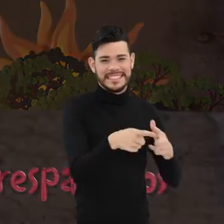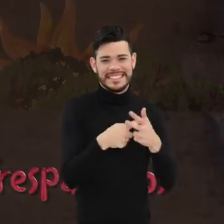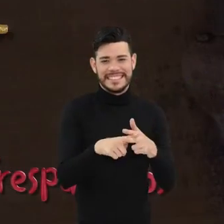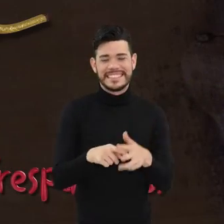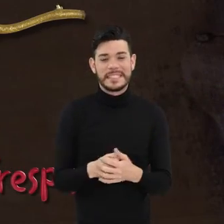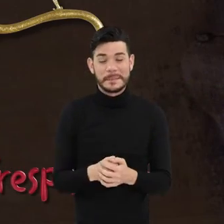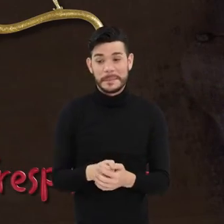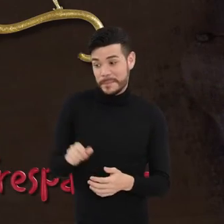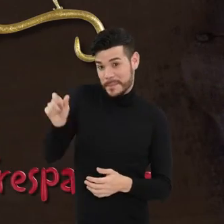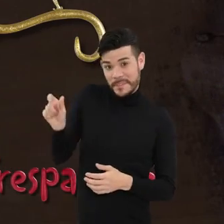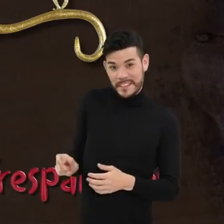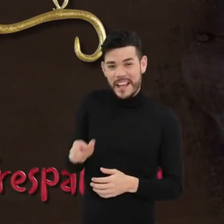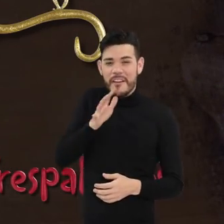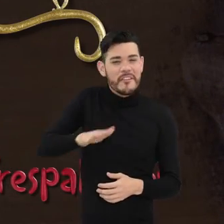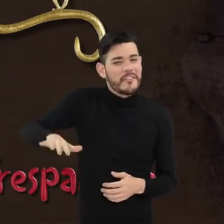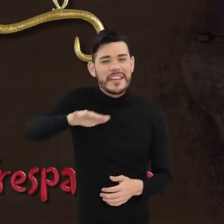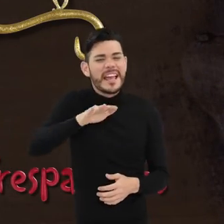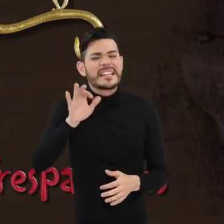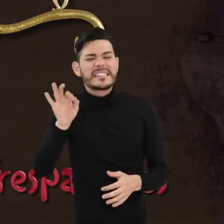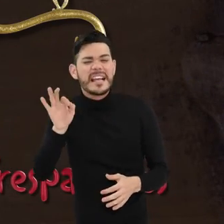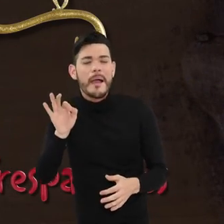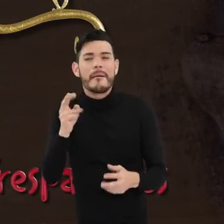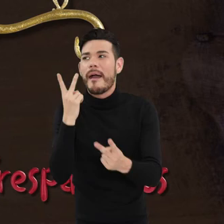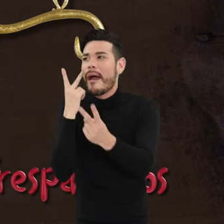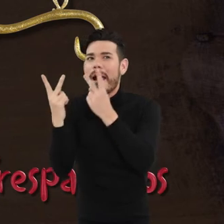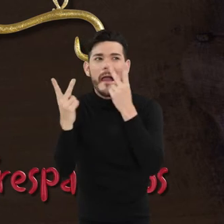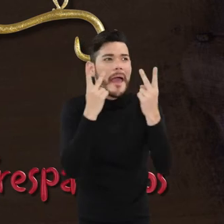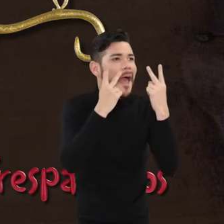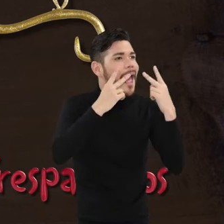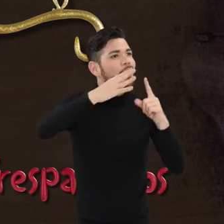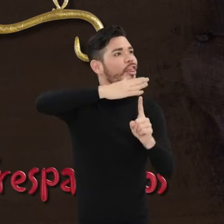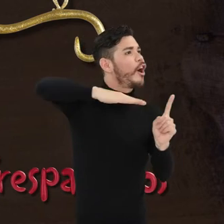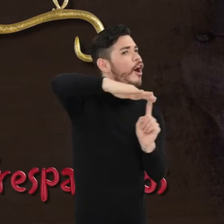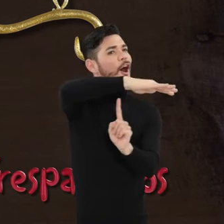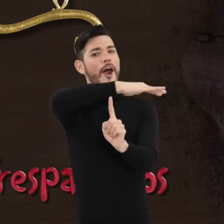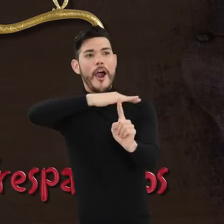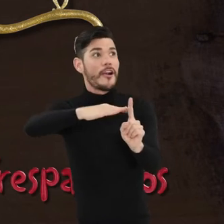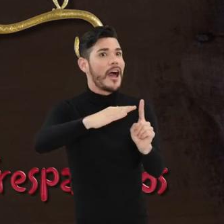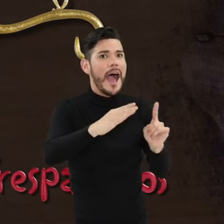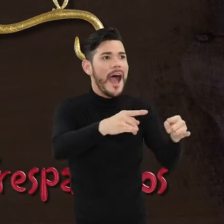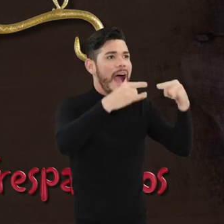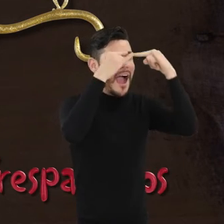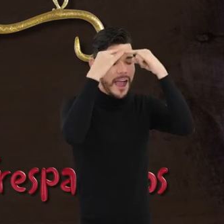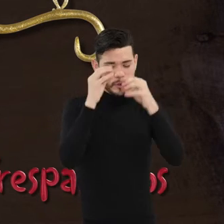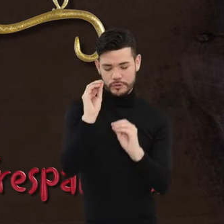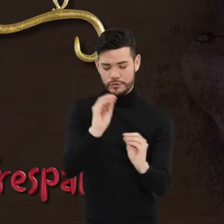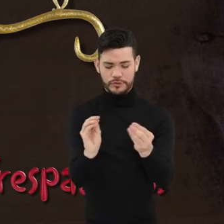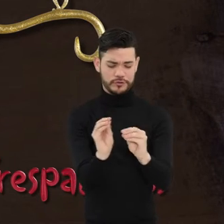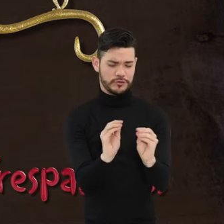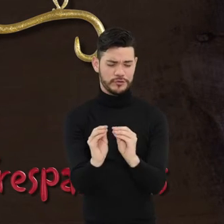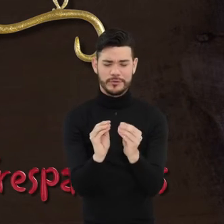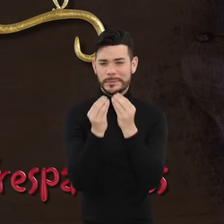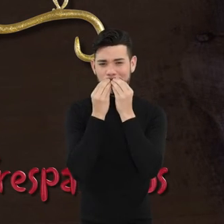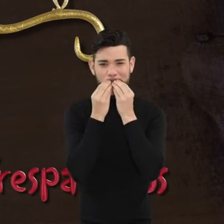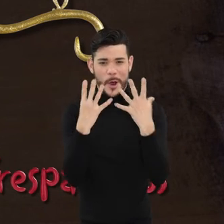El orfebre Montpocino siempre se ha inspirado en la naturaleza de su entorno para crear bellos diseños.